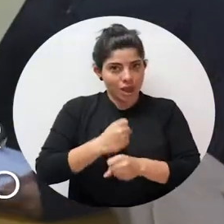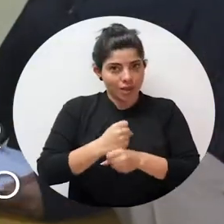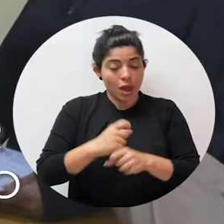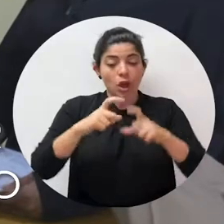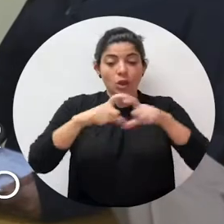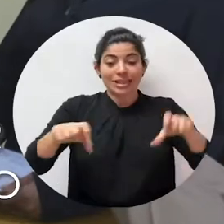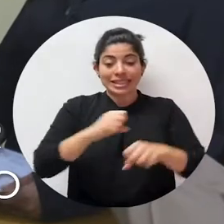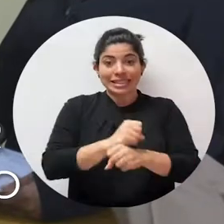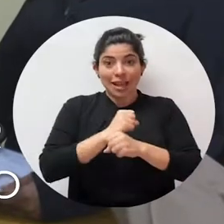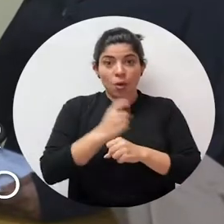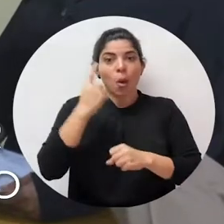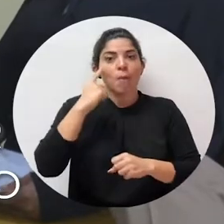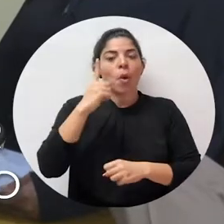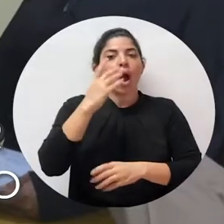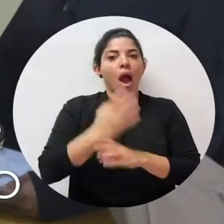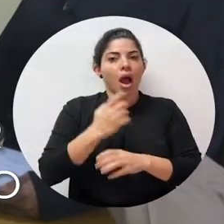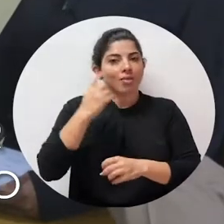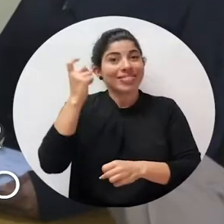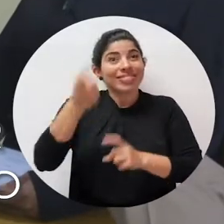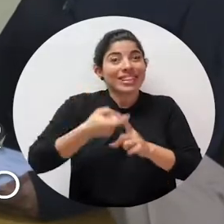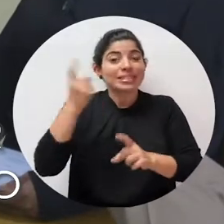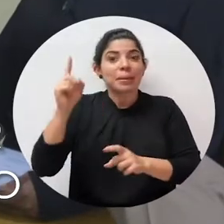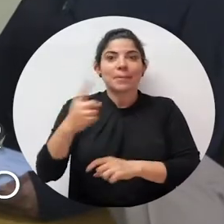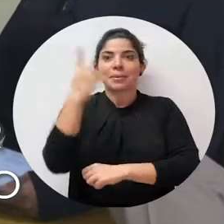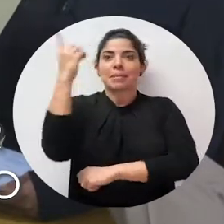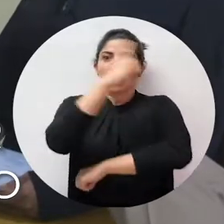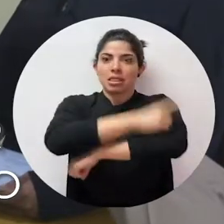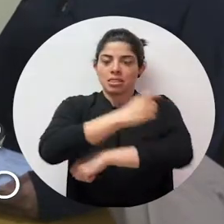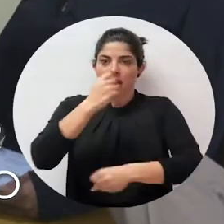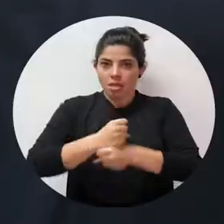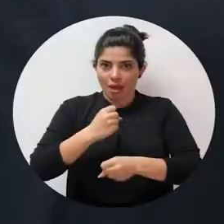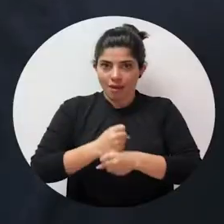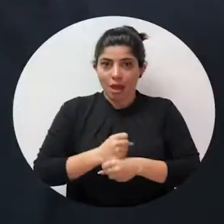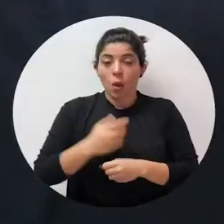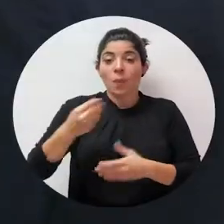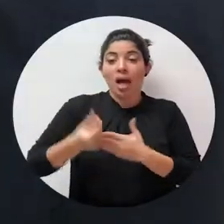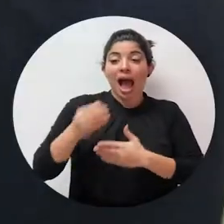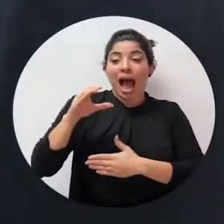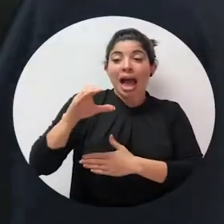Aguinaldo pago a más tardar el 20 de diciembre de cada año.